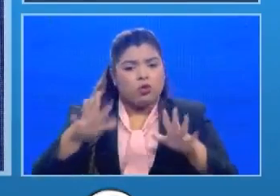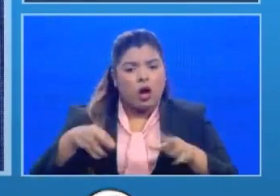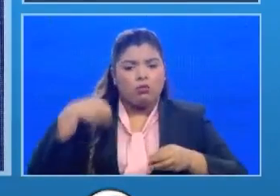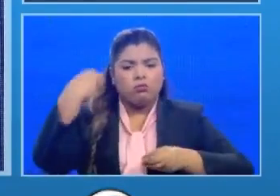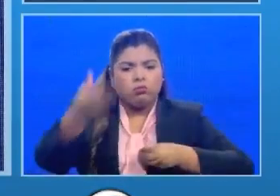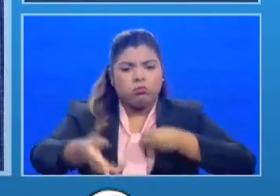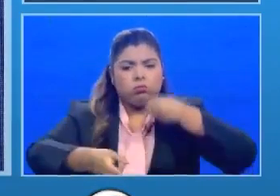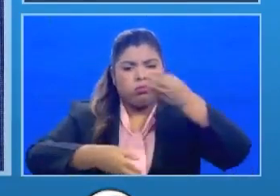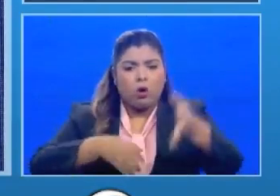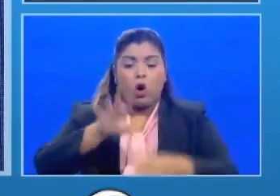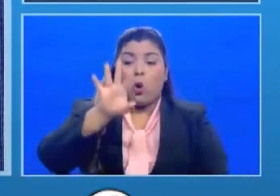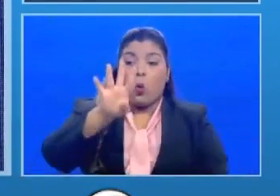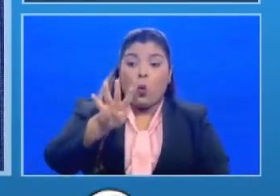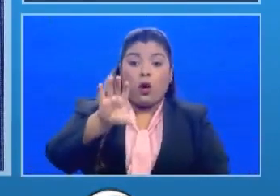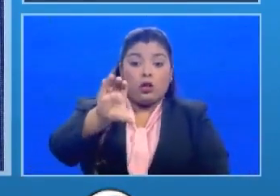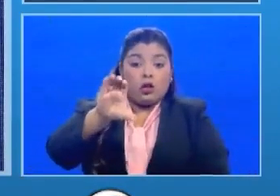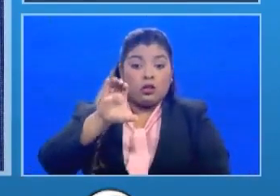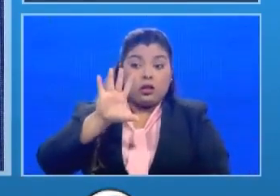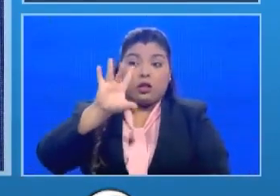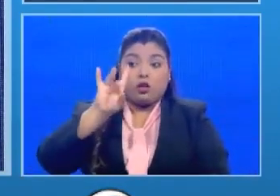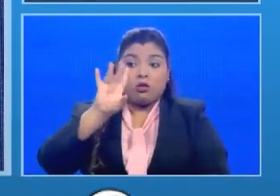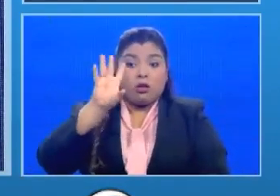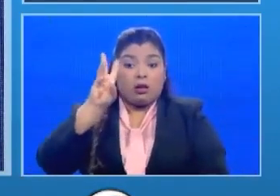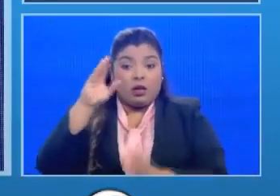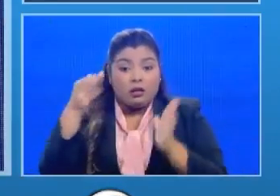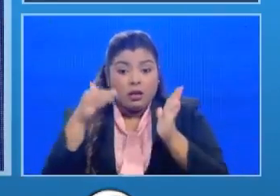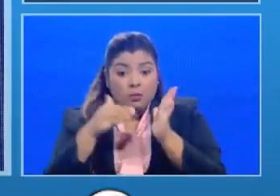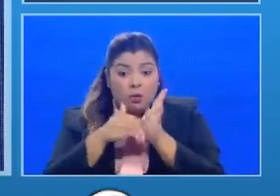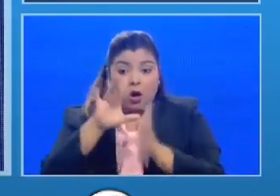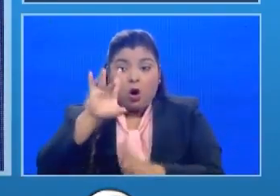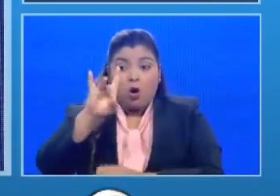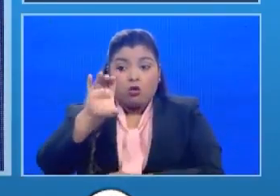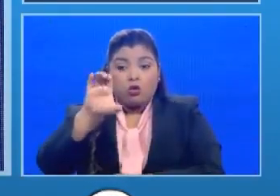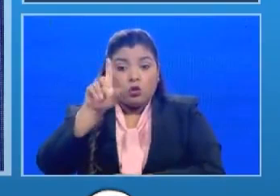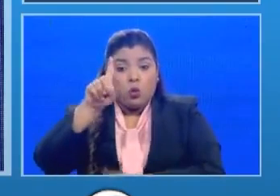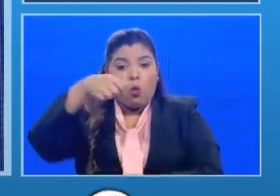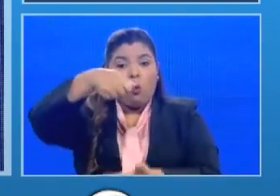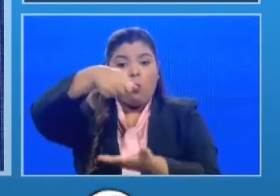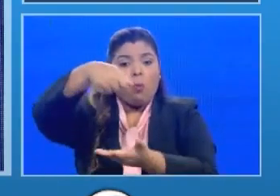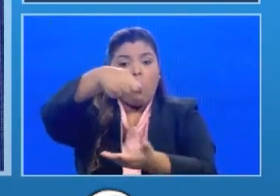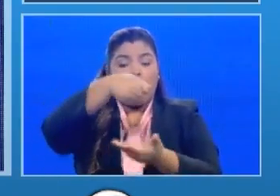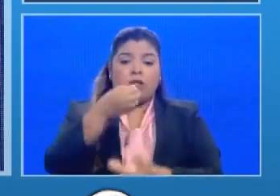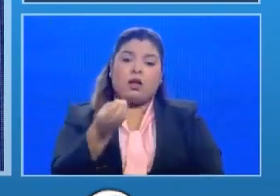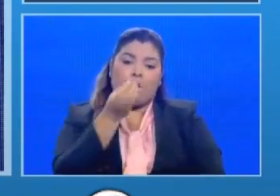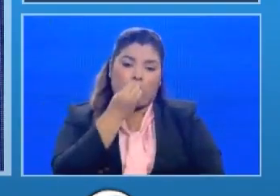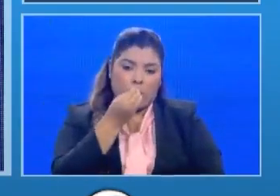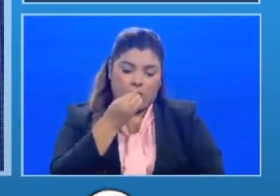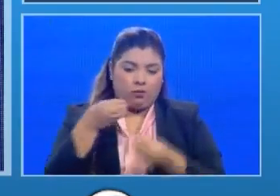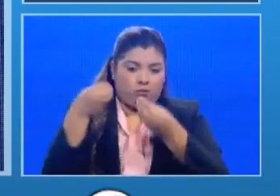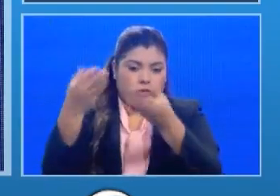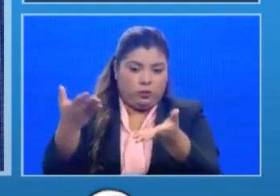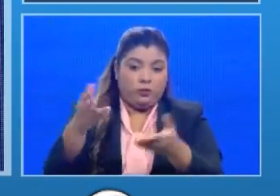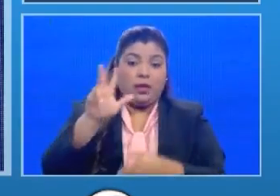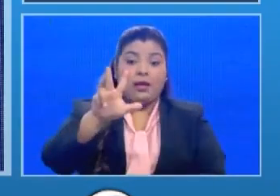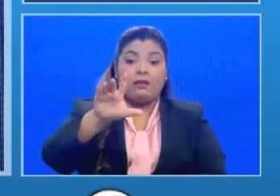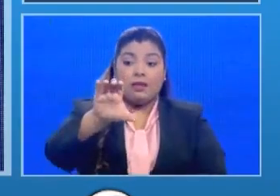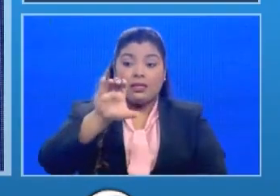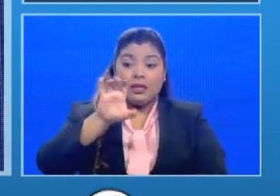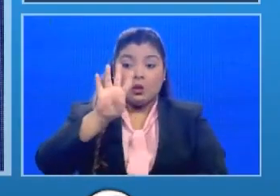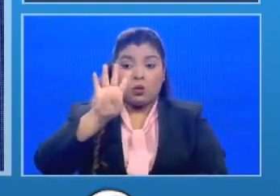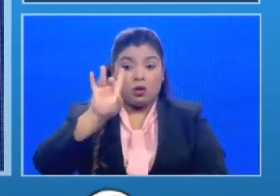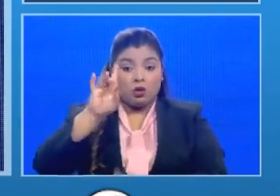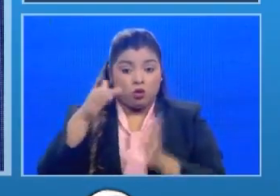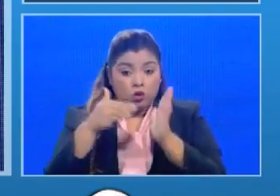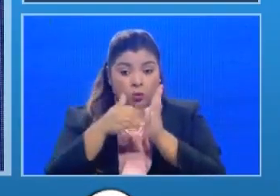486 mil 801 bolsas de alimento y 348